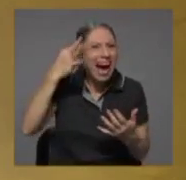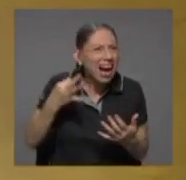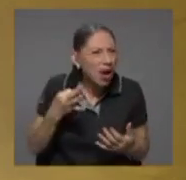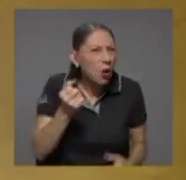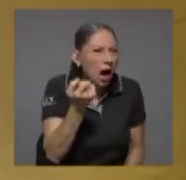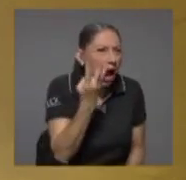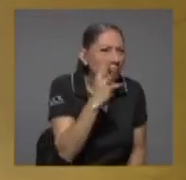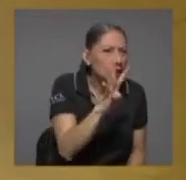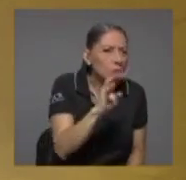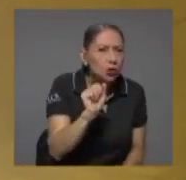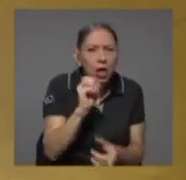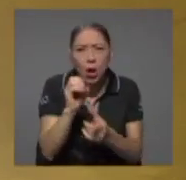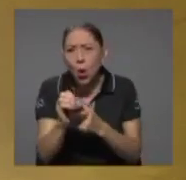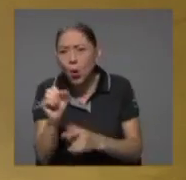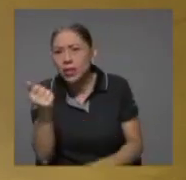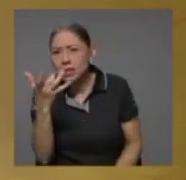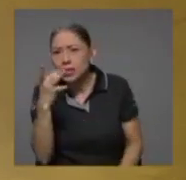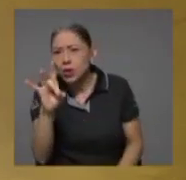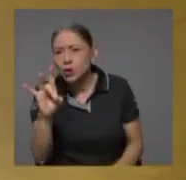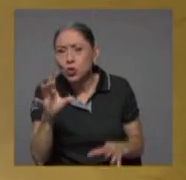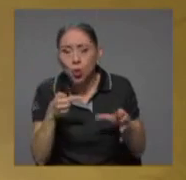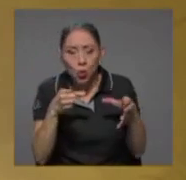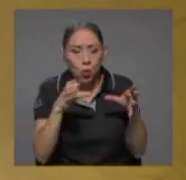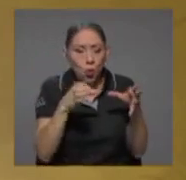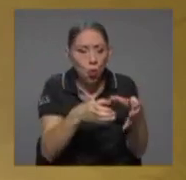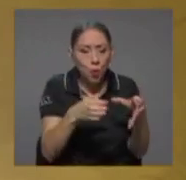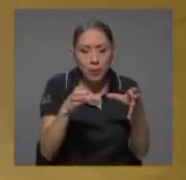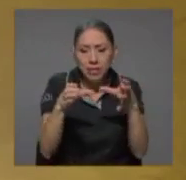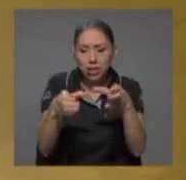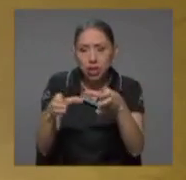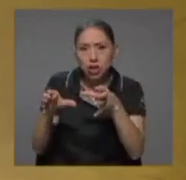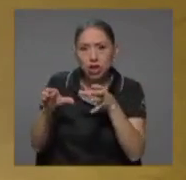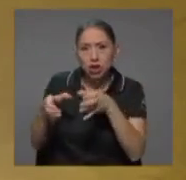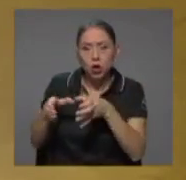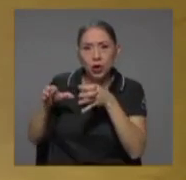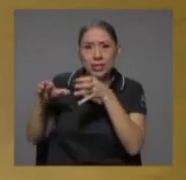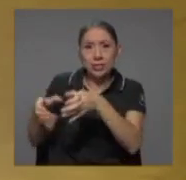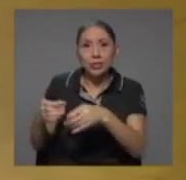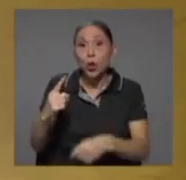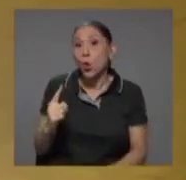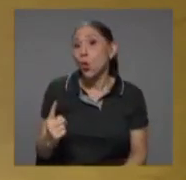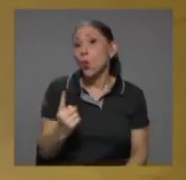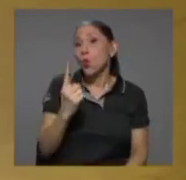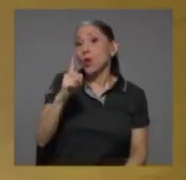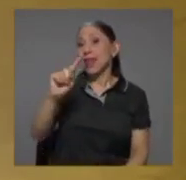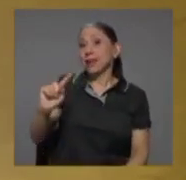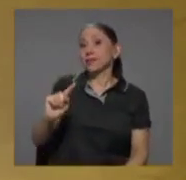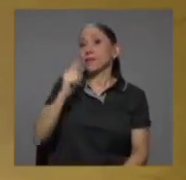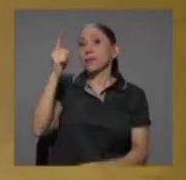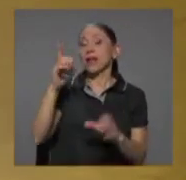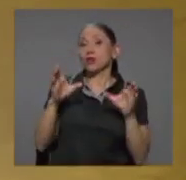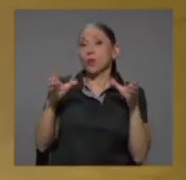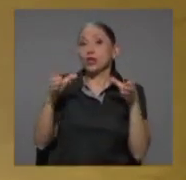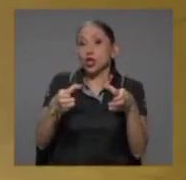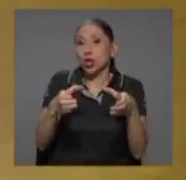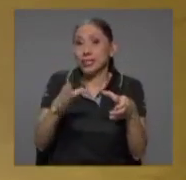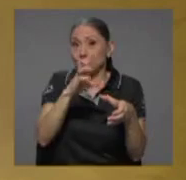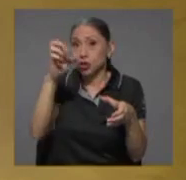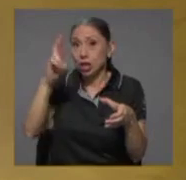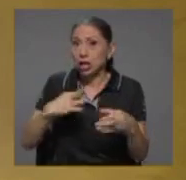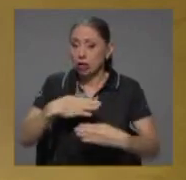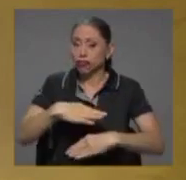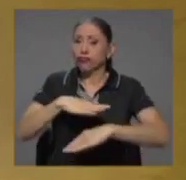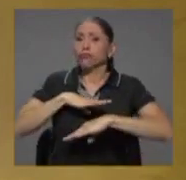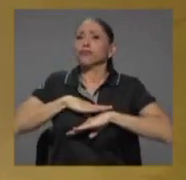y una de esas una de las primeras comisiones en que Costa Rica satisfizo los requerimientos y lo satisfizo con excelencia